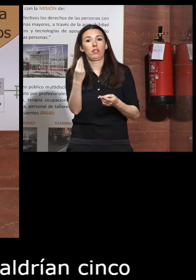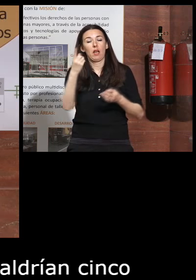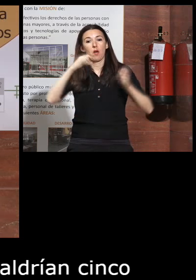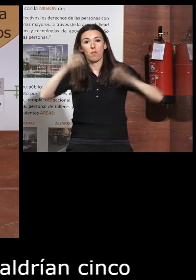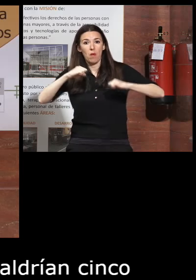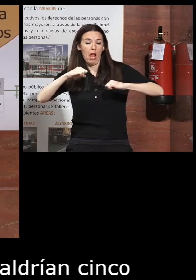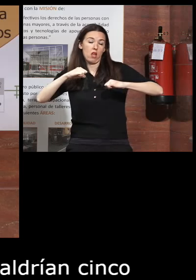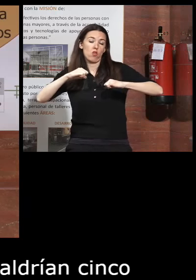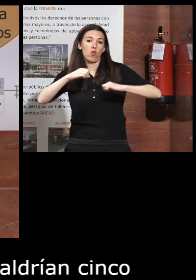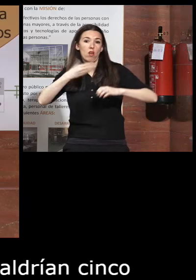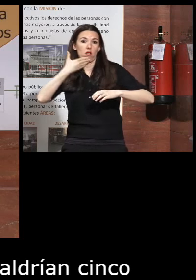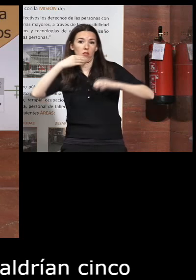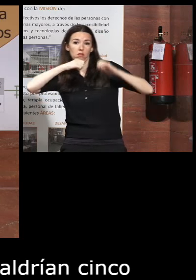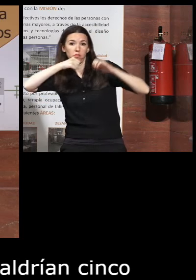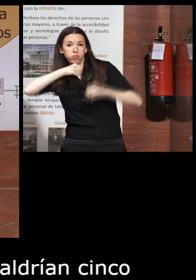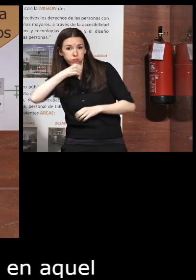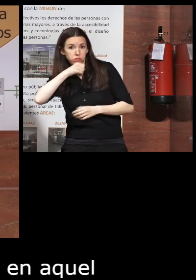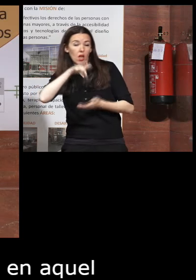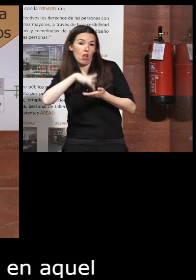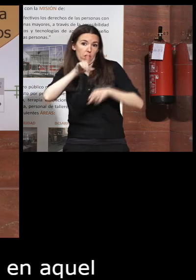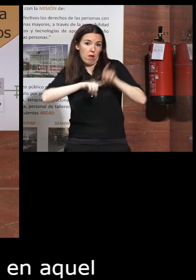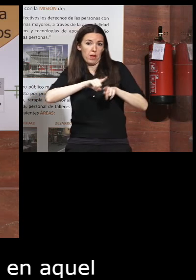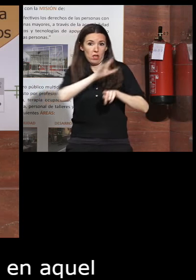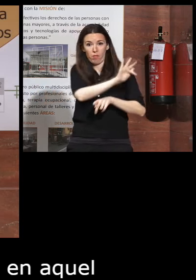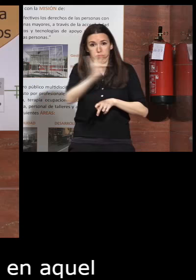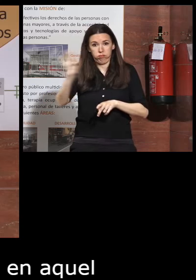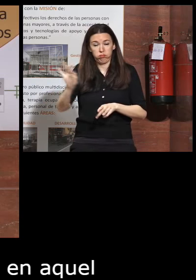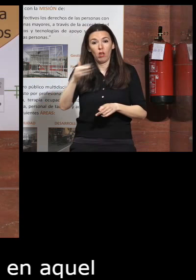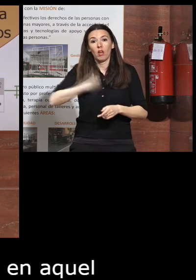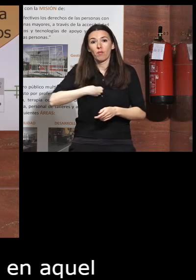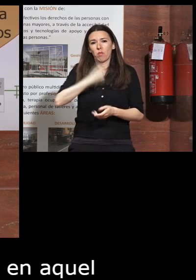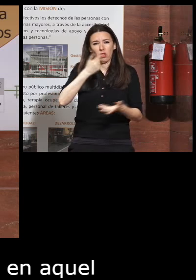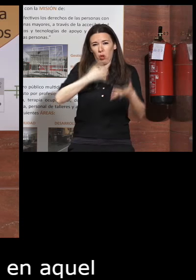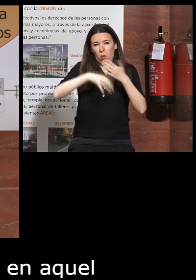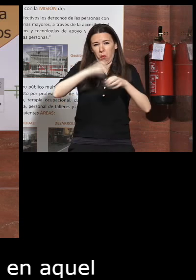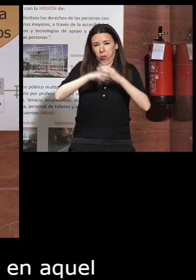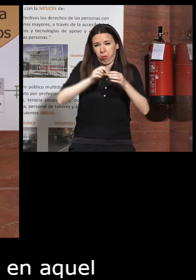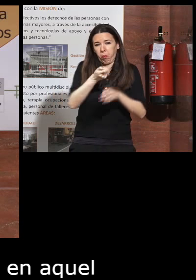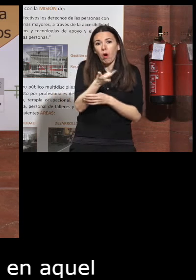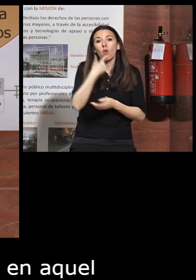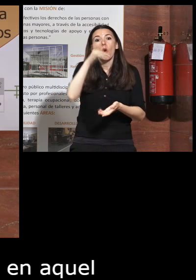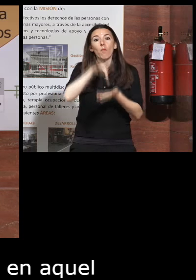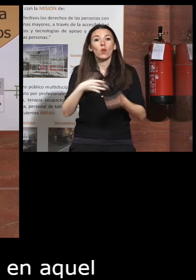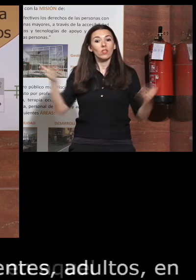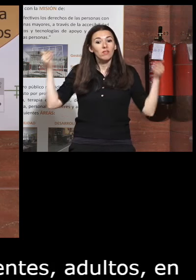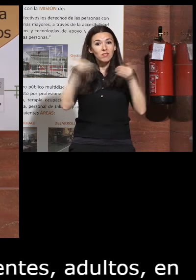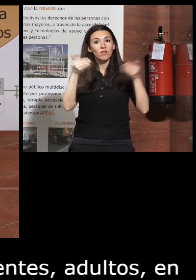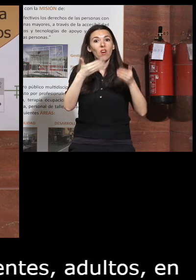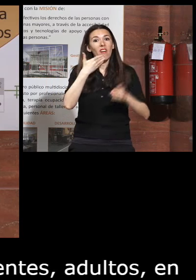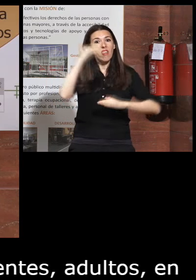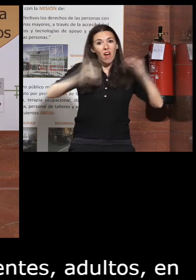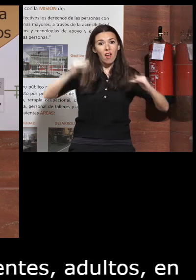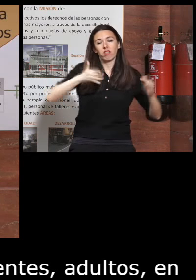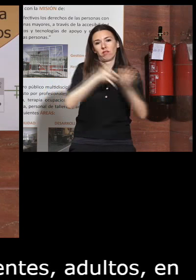mayores, adultos bueno en fin en el orden que queráis verlo en este orden que lo he dicho yo como batiburrillo porque el enfoque transgeneracional pues va